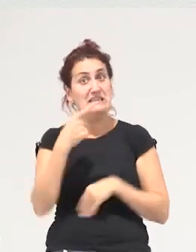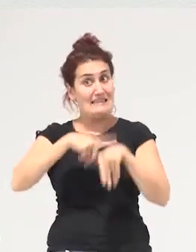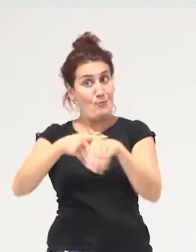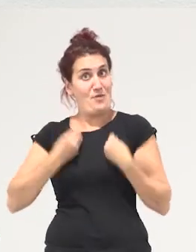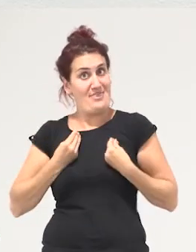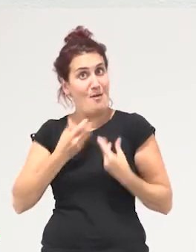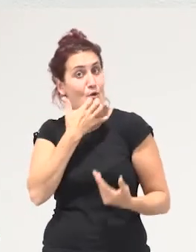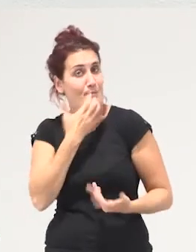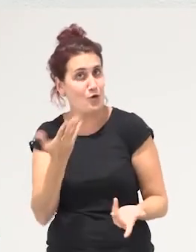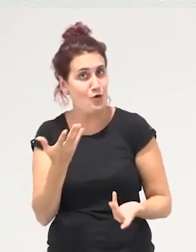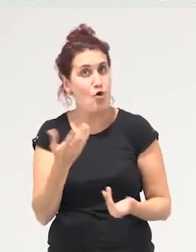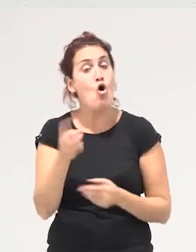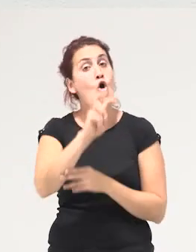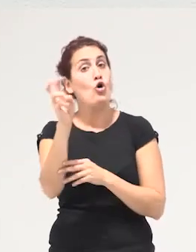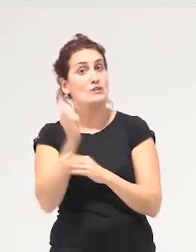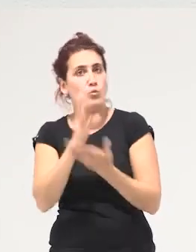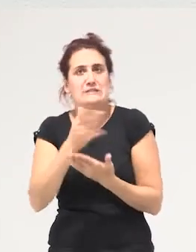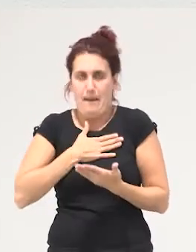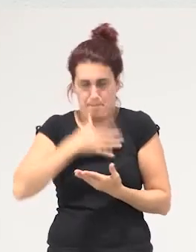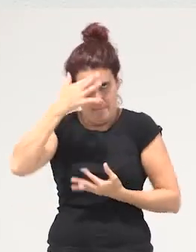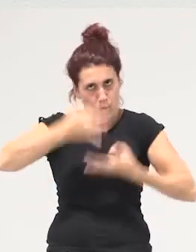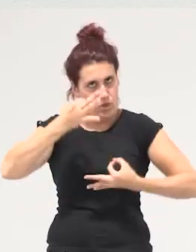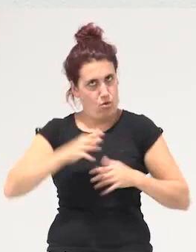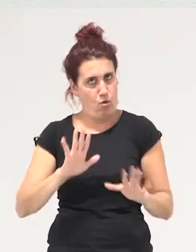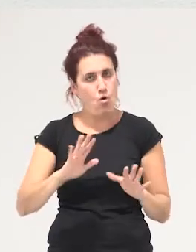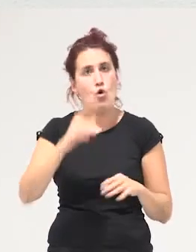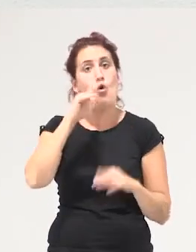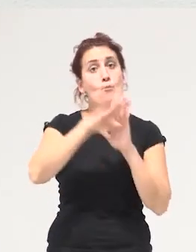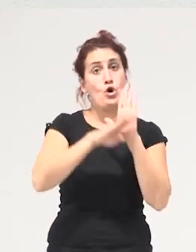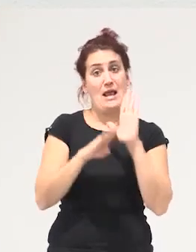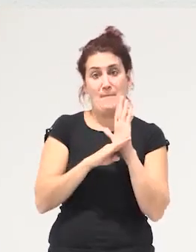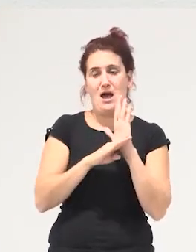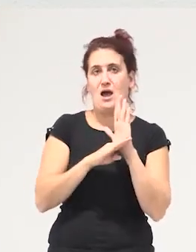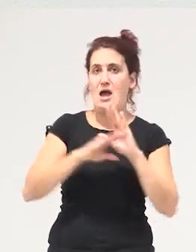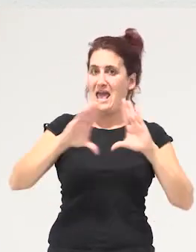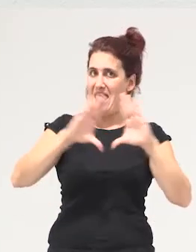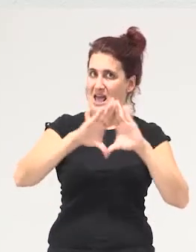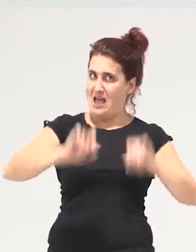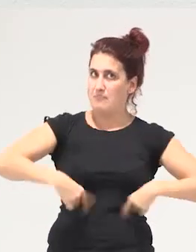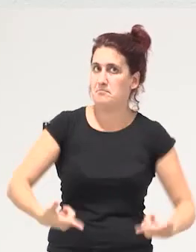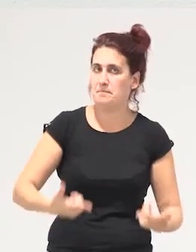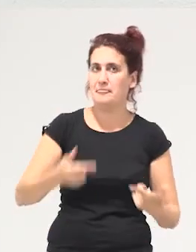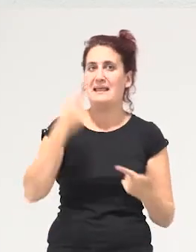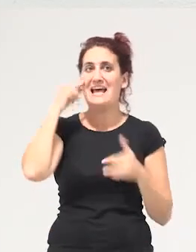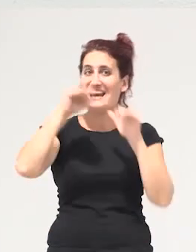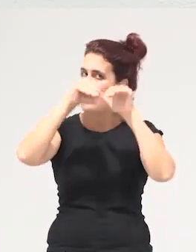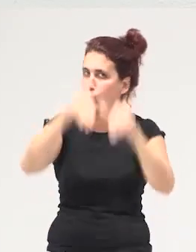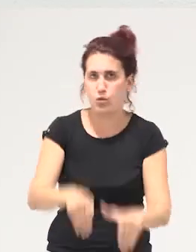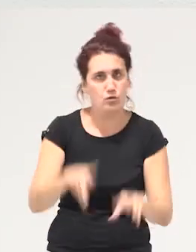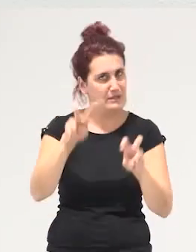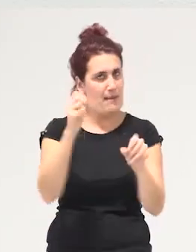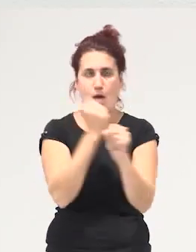por ejemplo otra de las apuestas a mi juicio un programa económico ecofeminista debería llevar la reducción drástica de la jornada